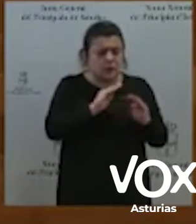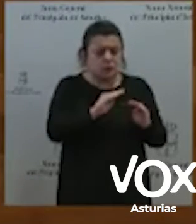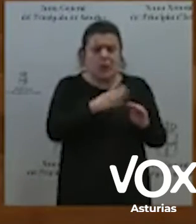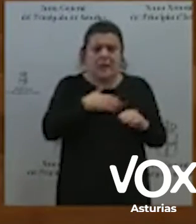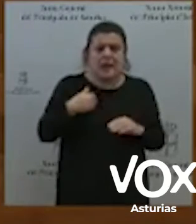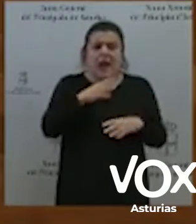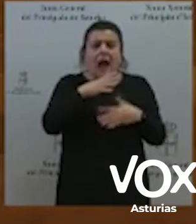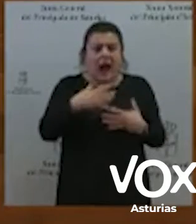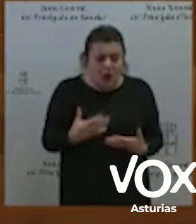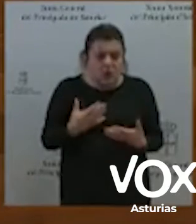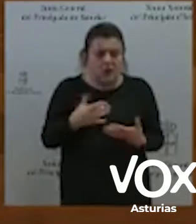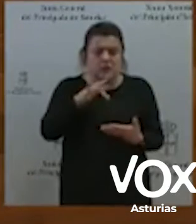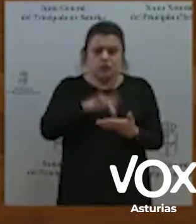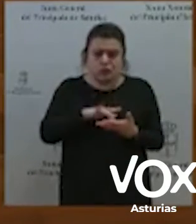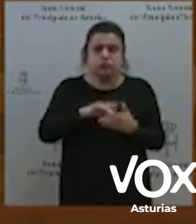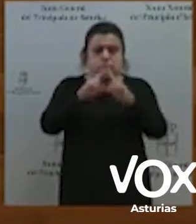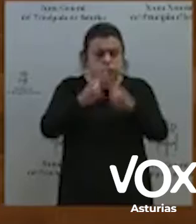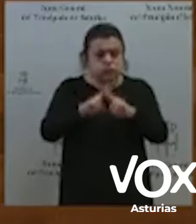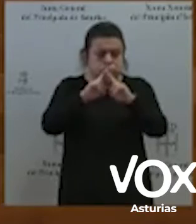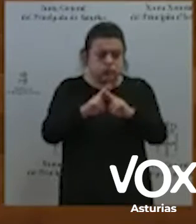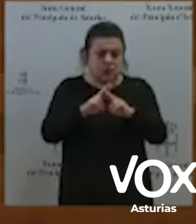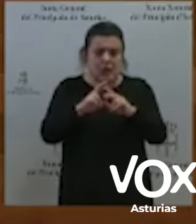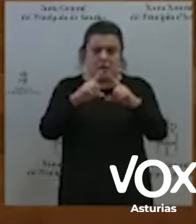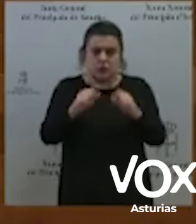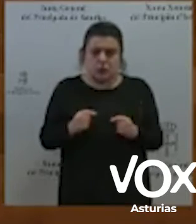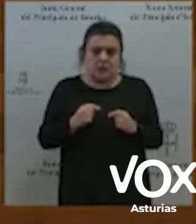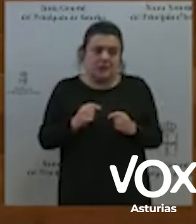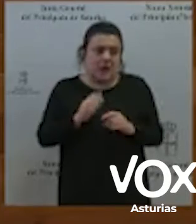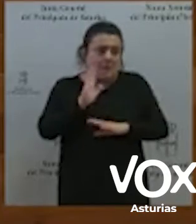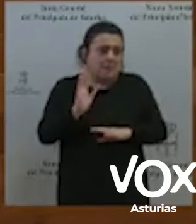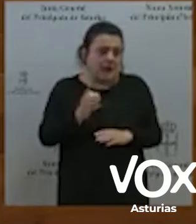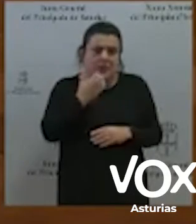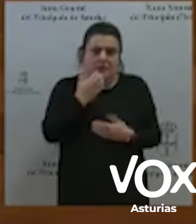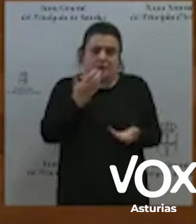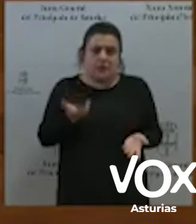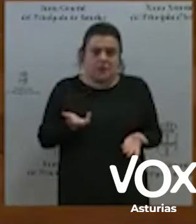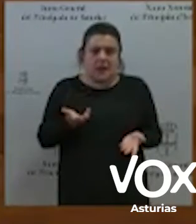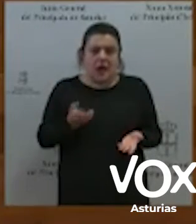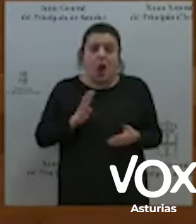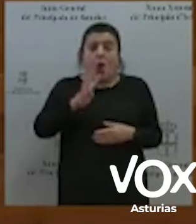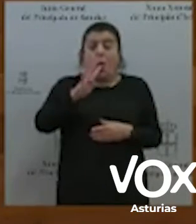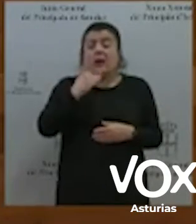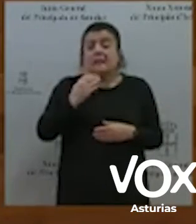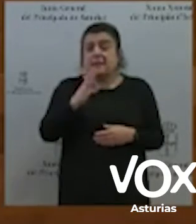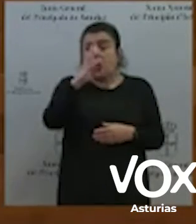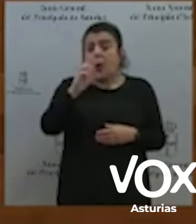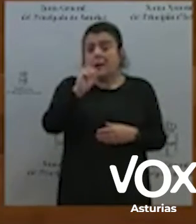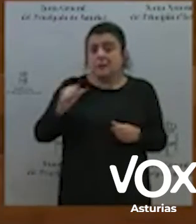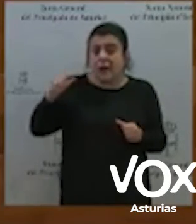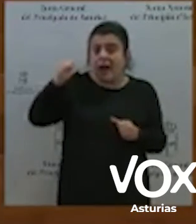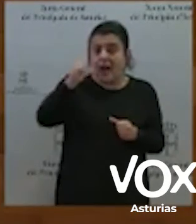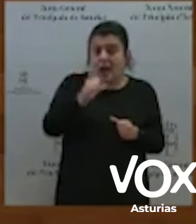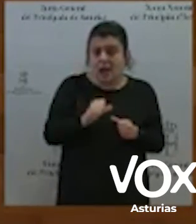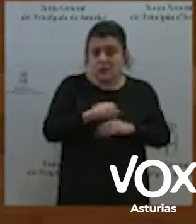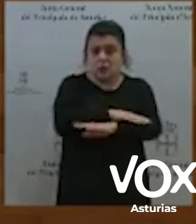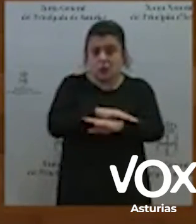Una broma. Tras casi cuatro décadas de gobierno socialista, han sido, señores, muchos los cocineros.